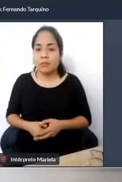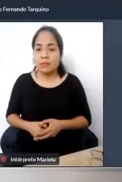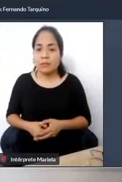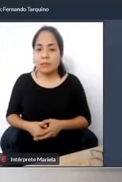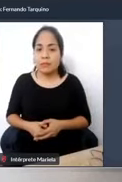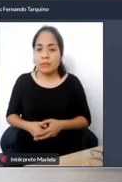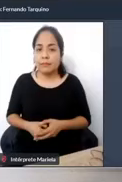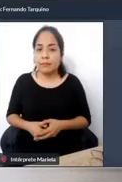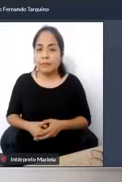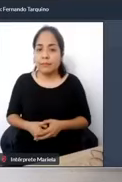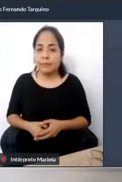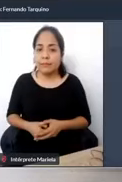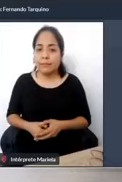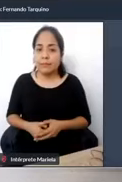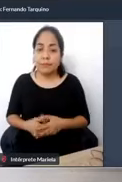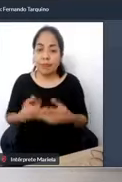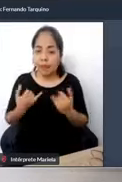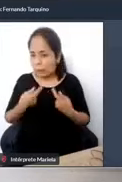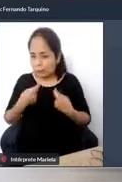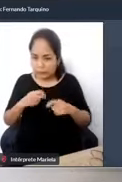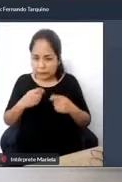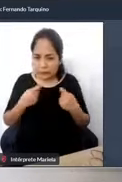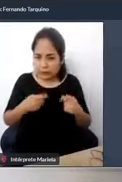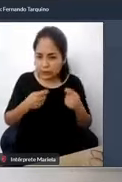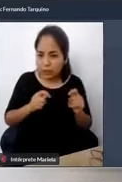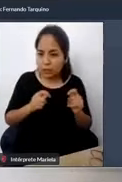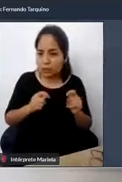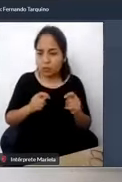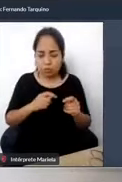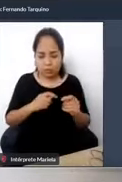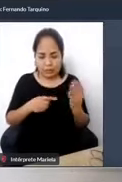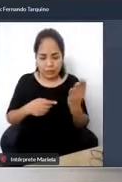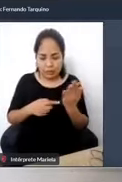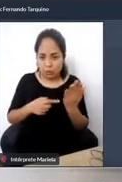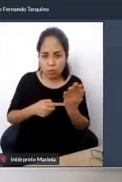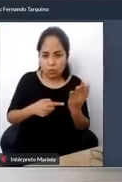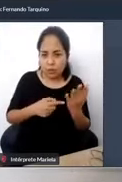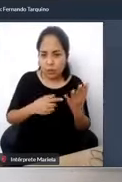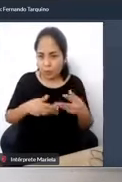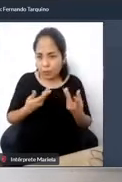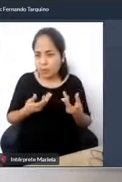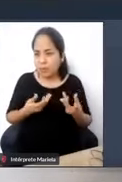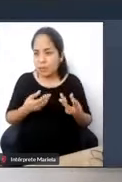tratando de que la tecnología apoye a la solución de estos problemas